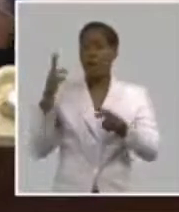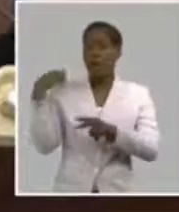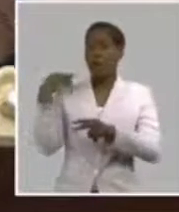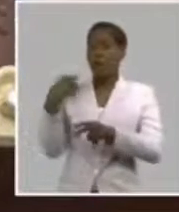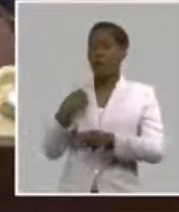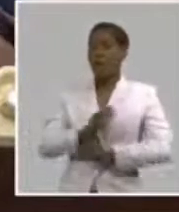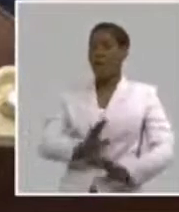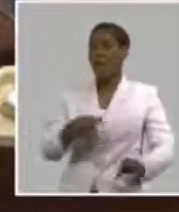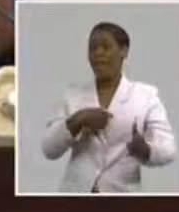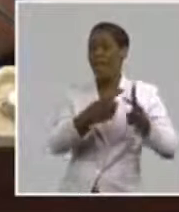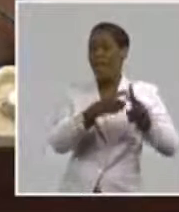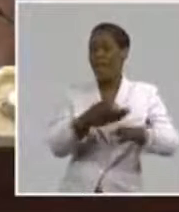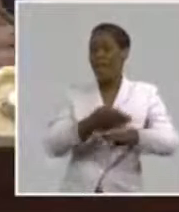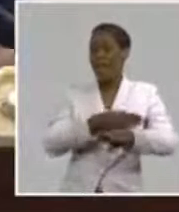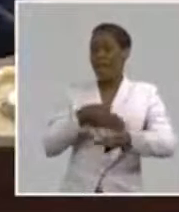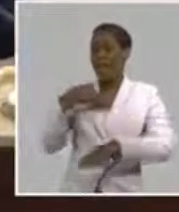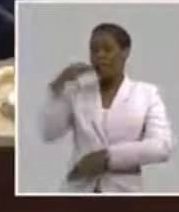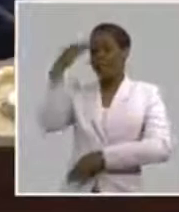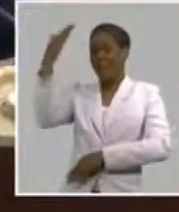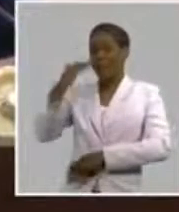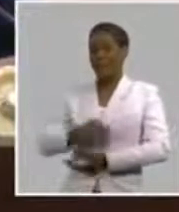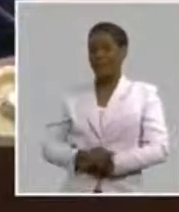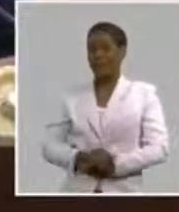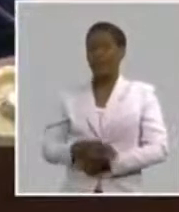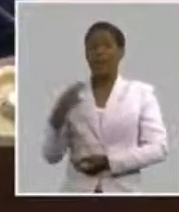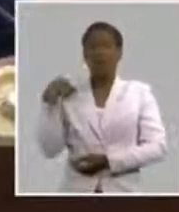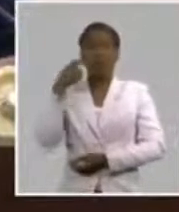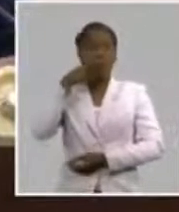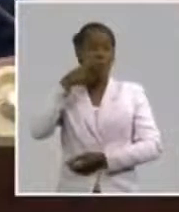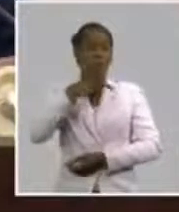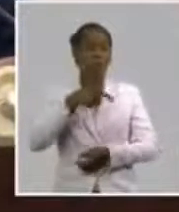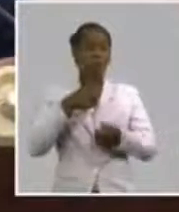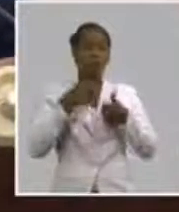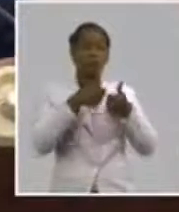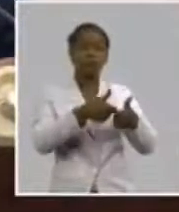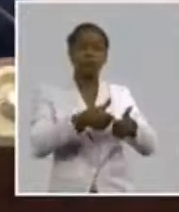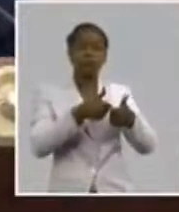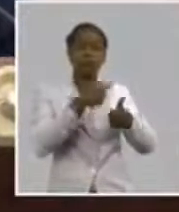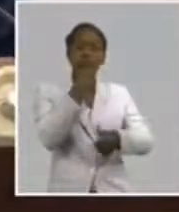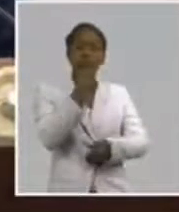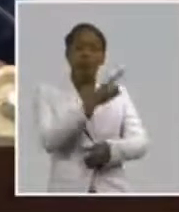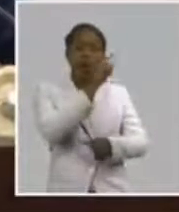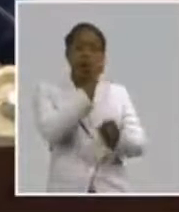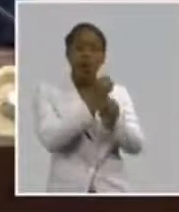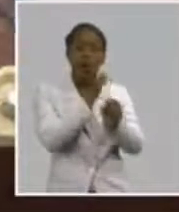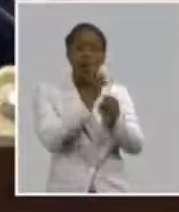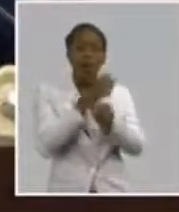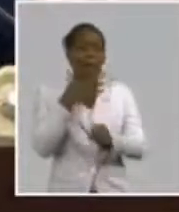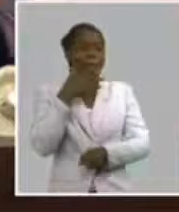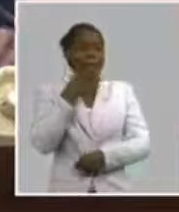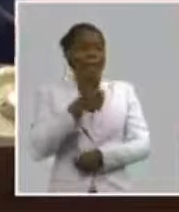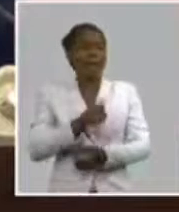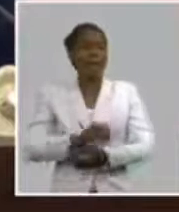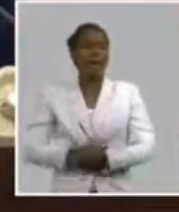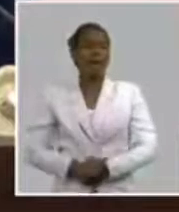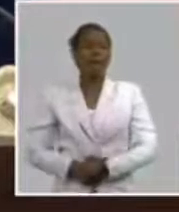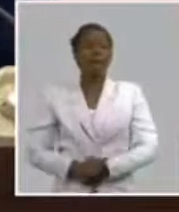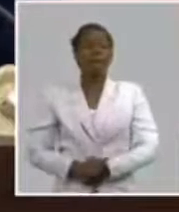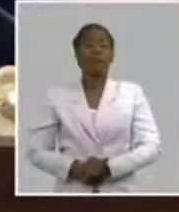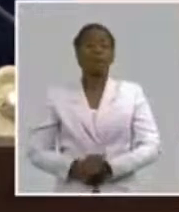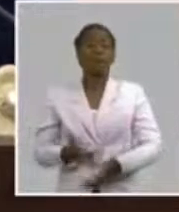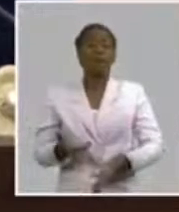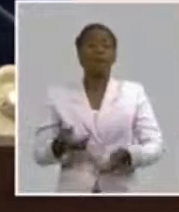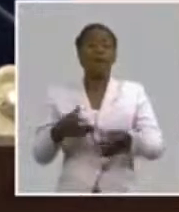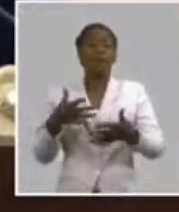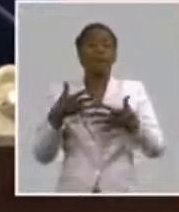están, lo que ellos están pensando, lo que están proponiendo, no lleva a su nivel de aprobación, tienen que tener la capacidad para que con ese pensamiento